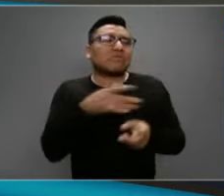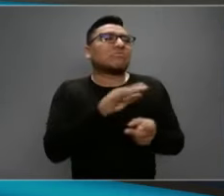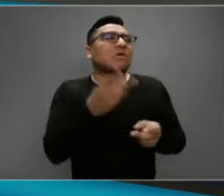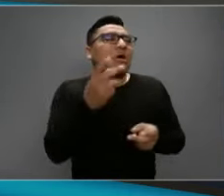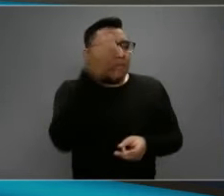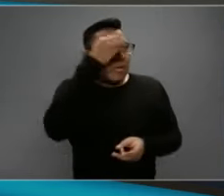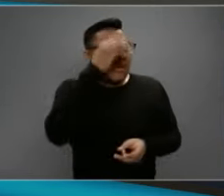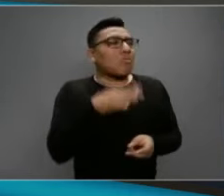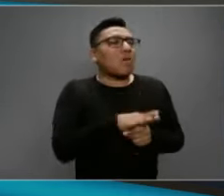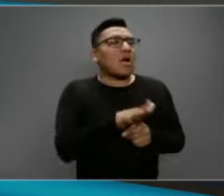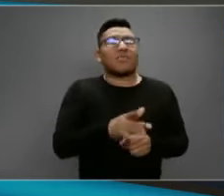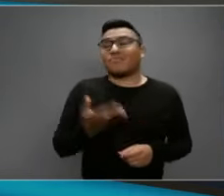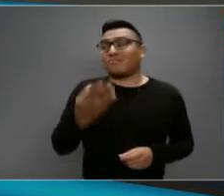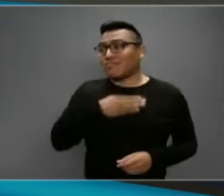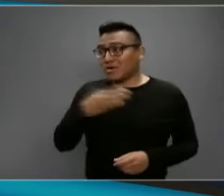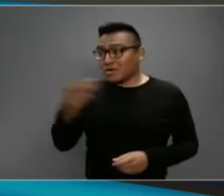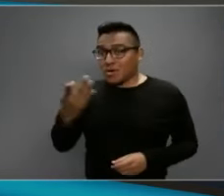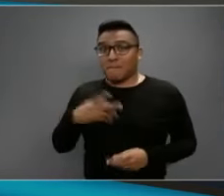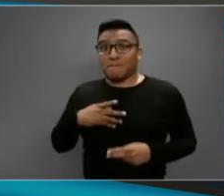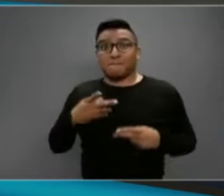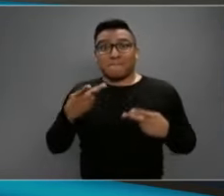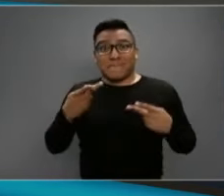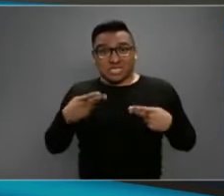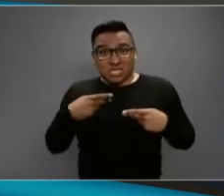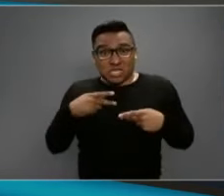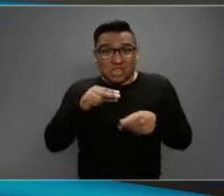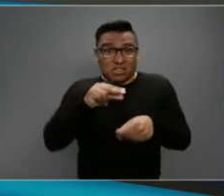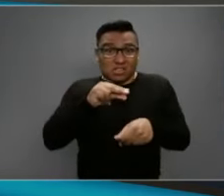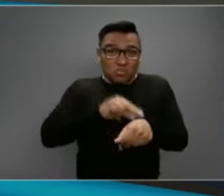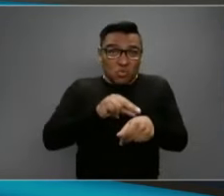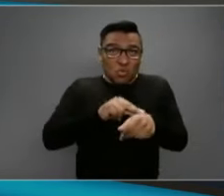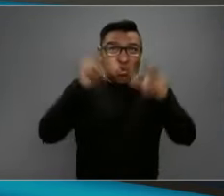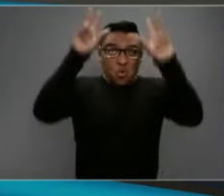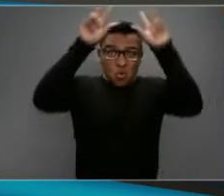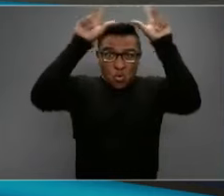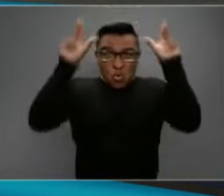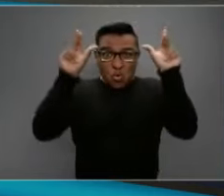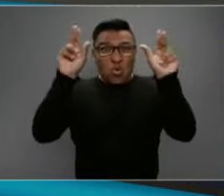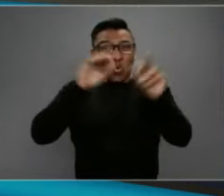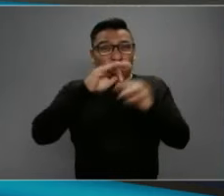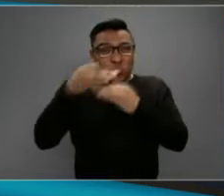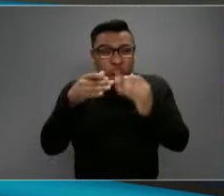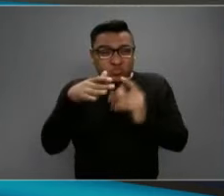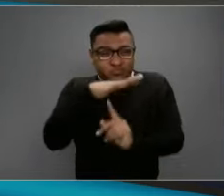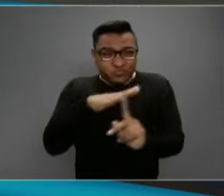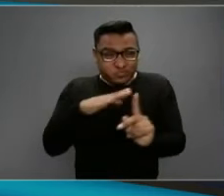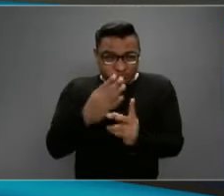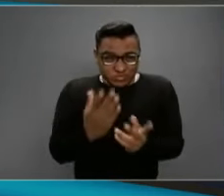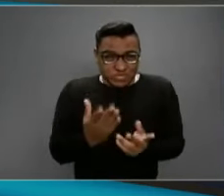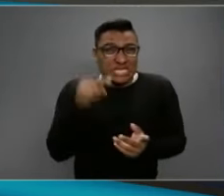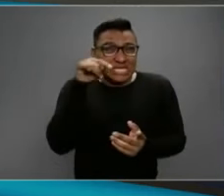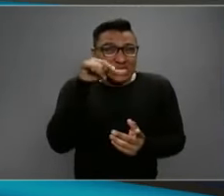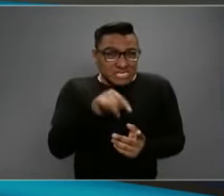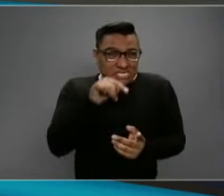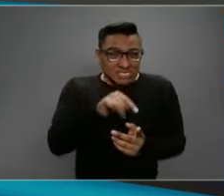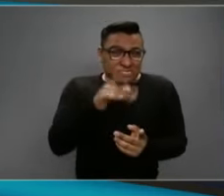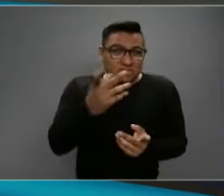personal de salud, personal de enfermería, personal médico, es quienes se están